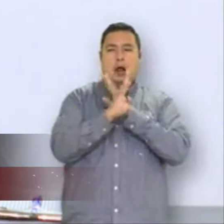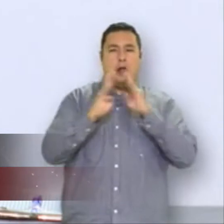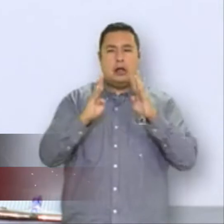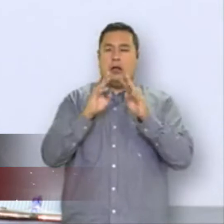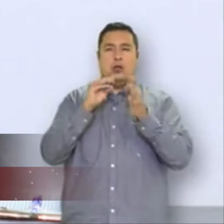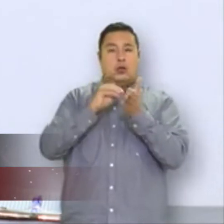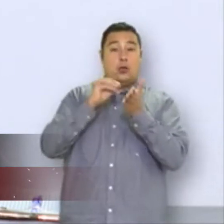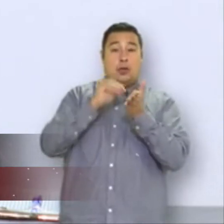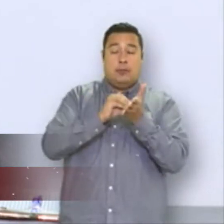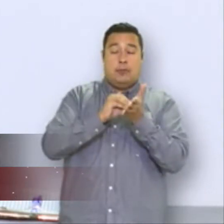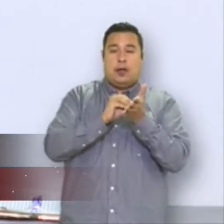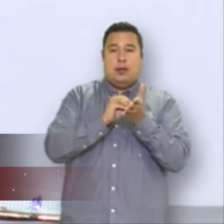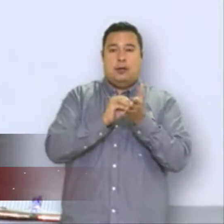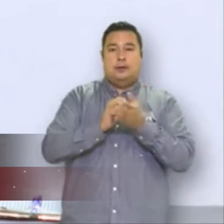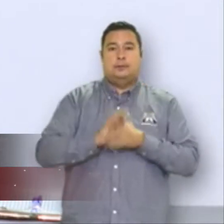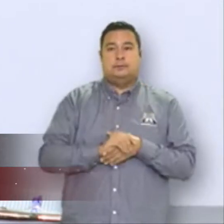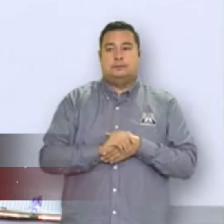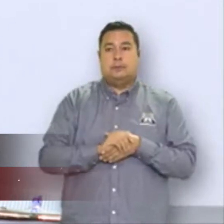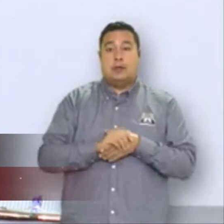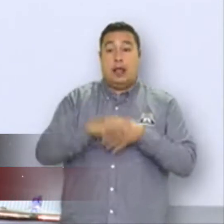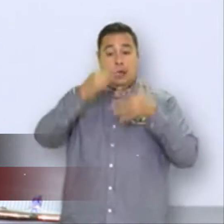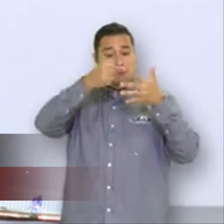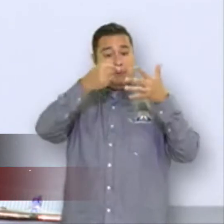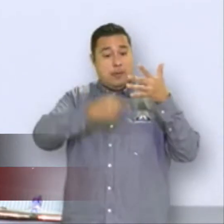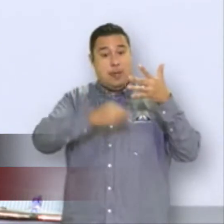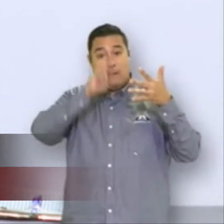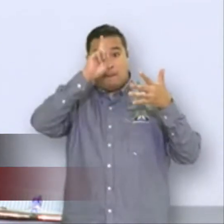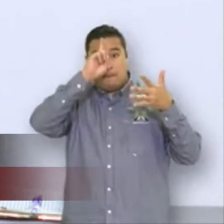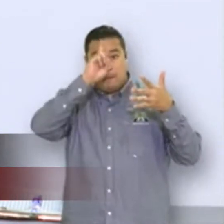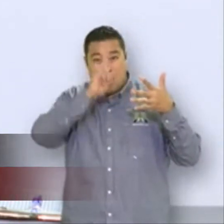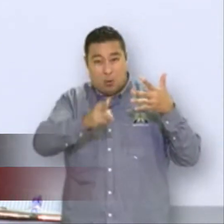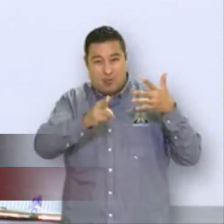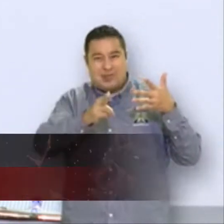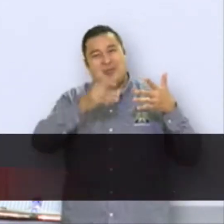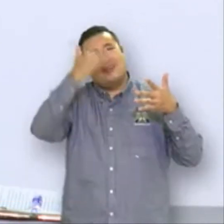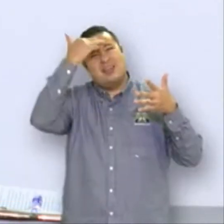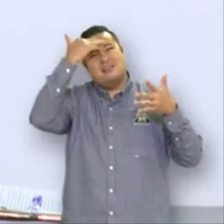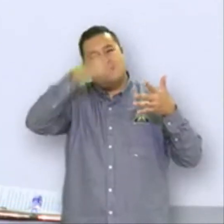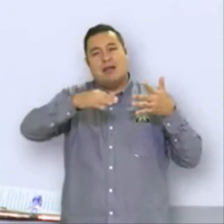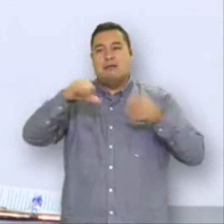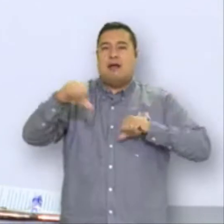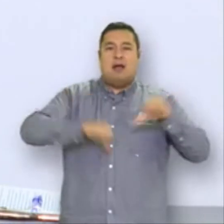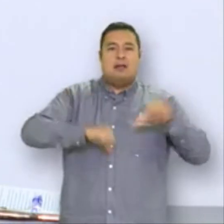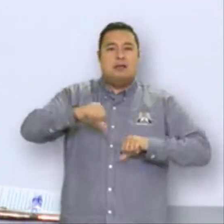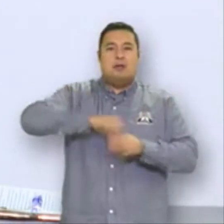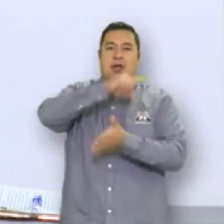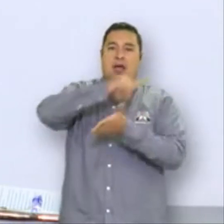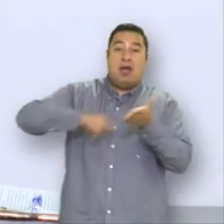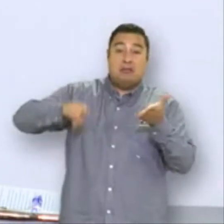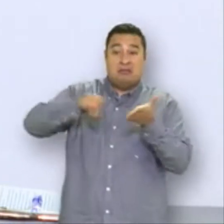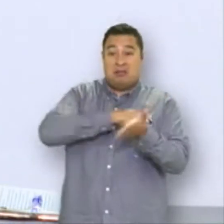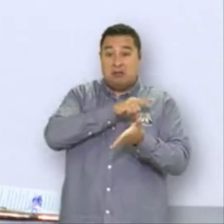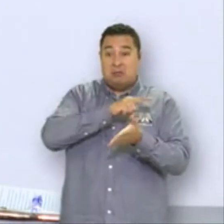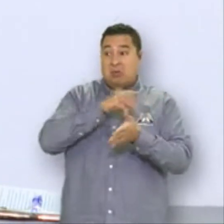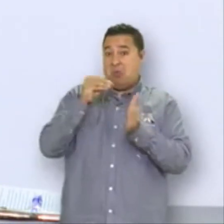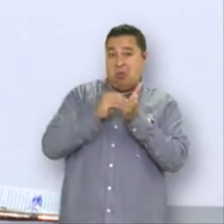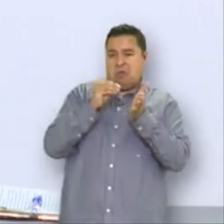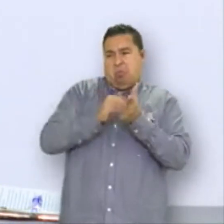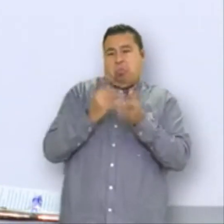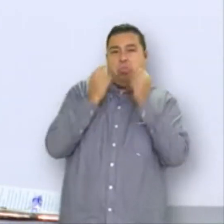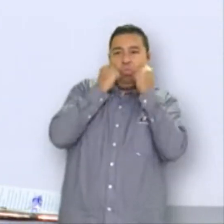aquello que está prohibido, es decir, si ya sabemos que hay acciones que están suspendidas y las sigamos haciendo,